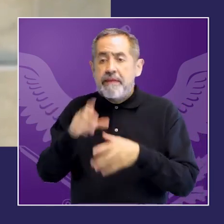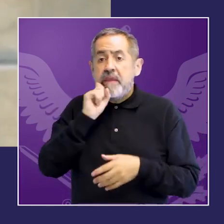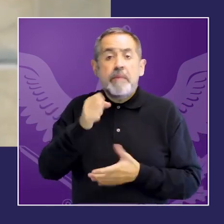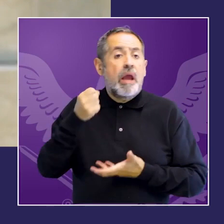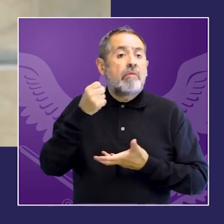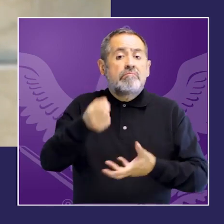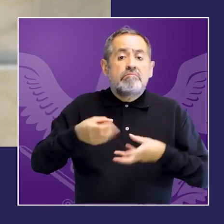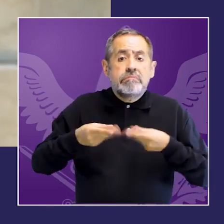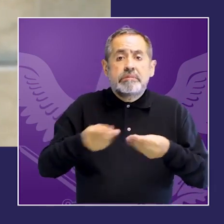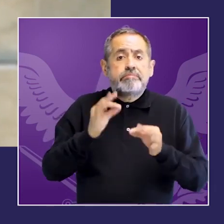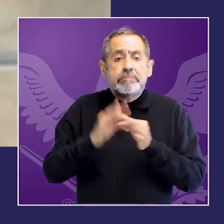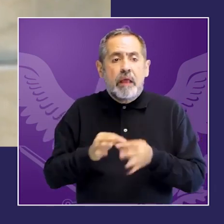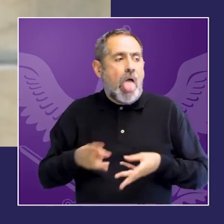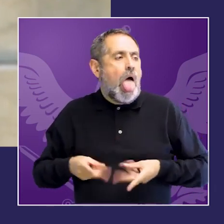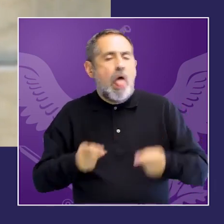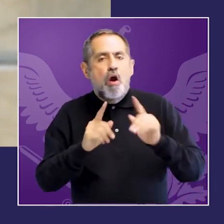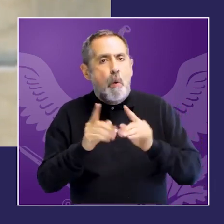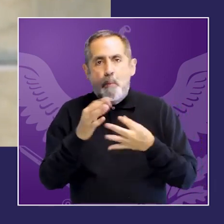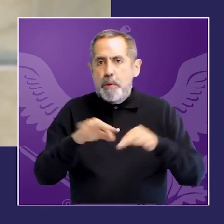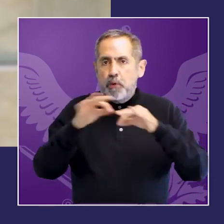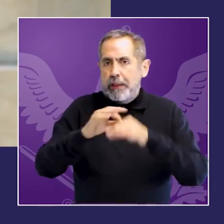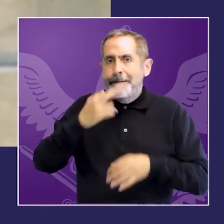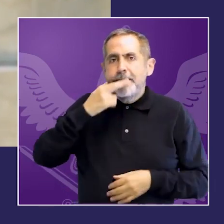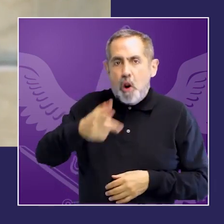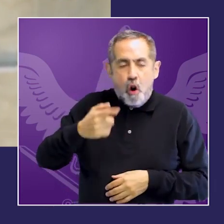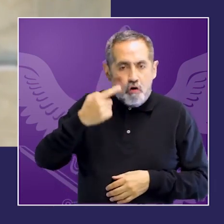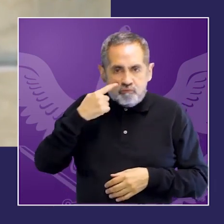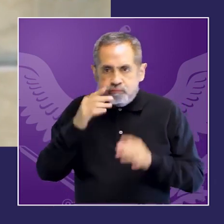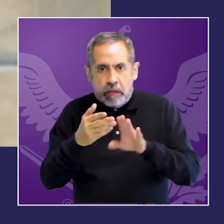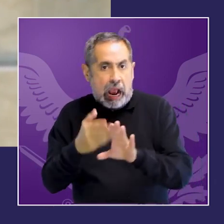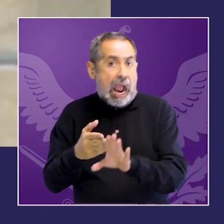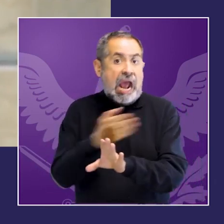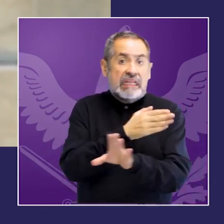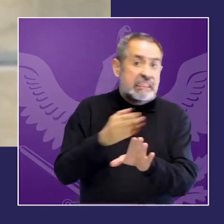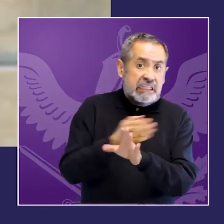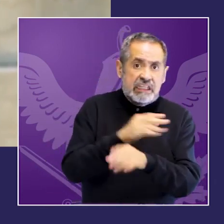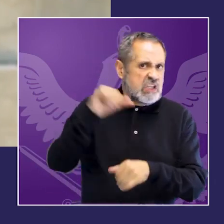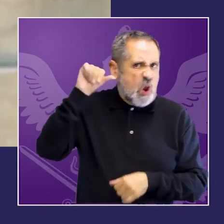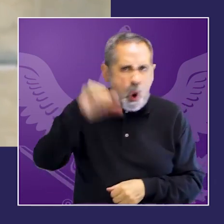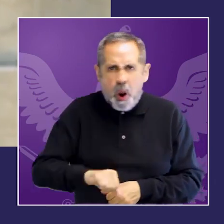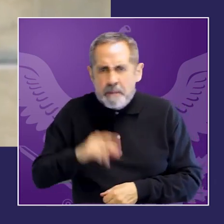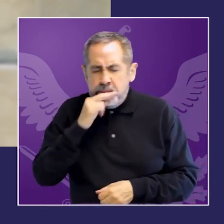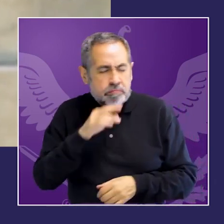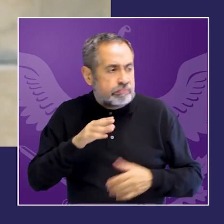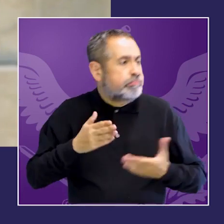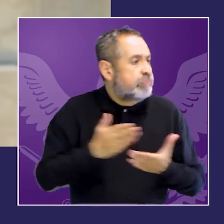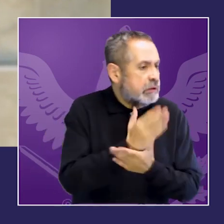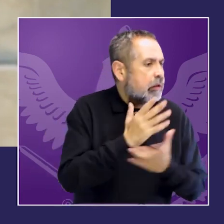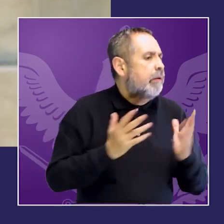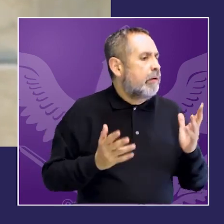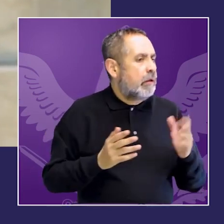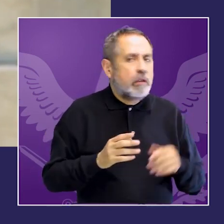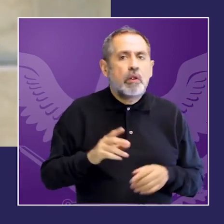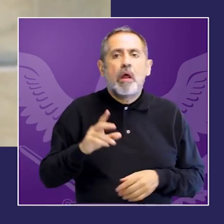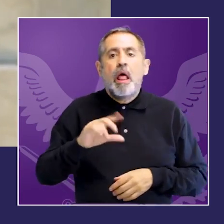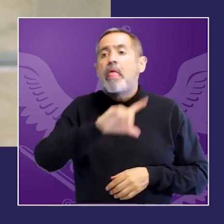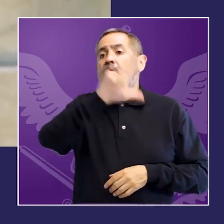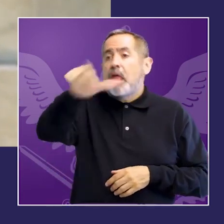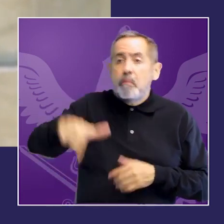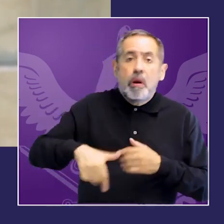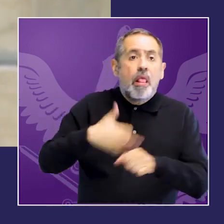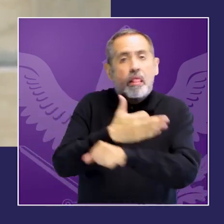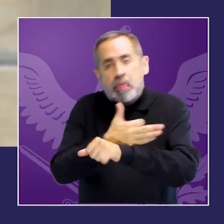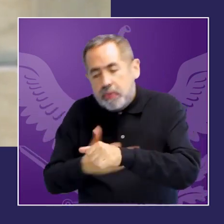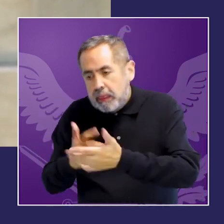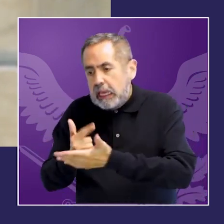términos de eficiencia en los recursos del Estado es mucho más eficiente que el Estado intervenga lo antes posible y no tener